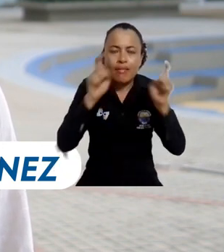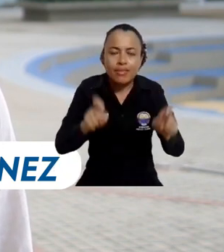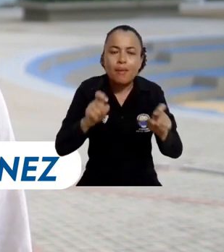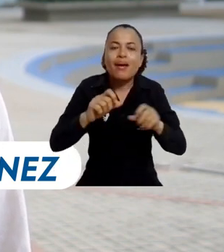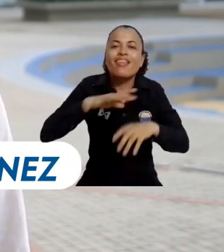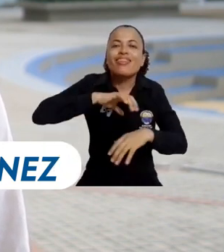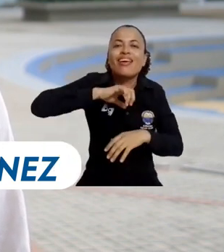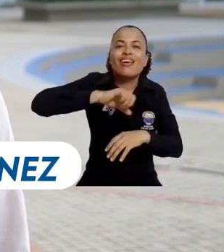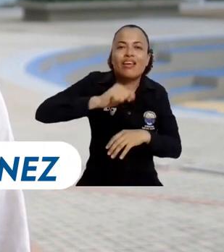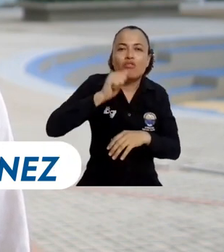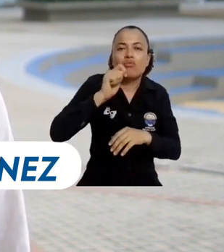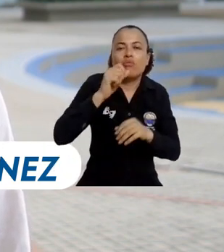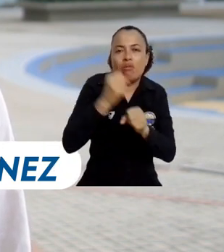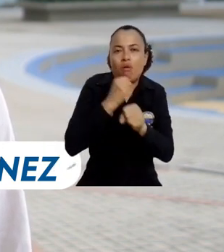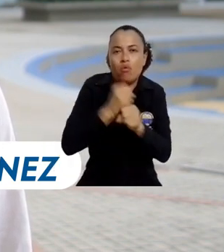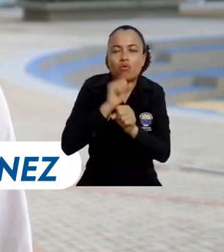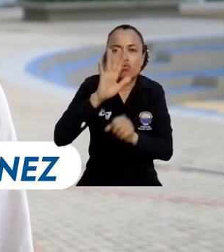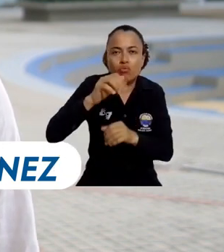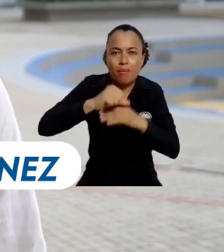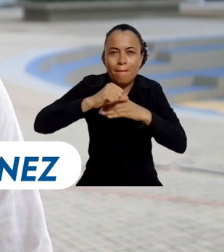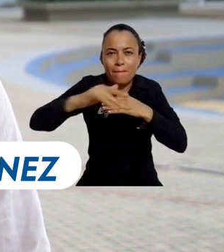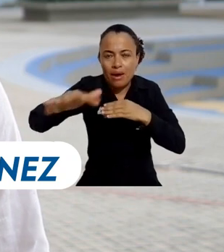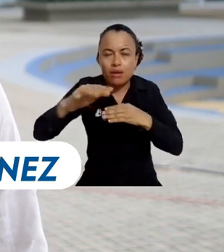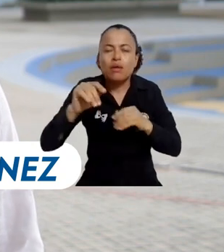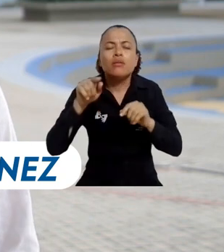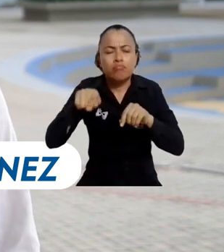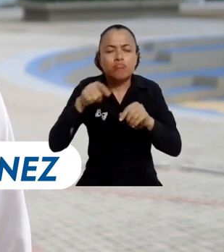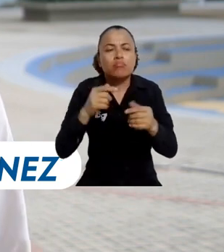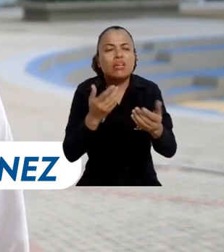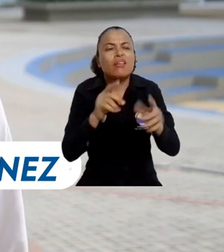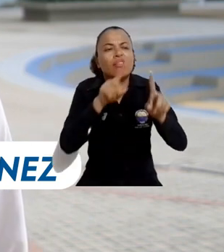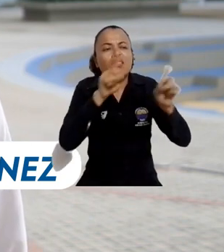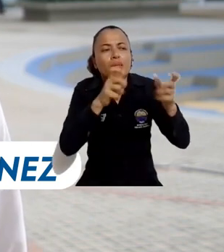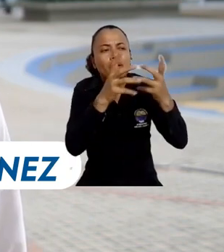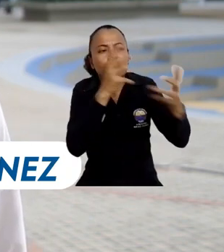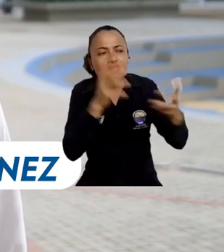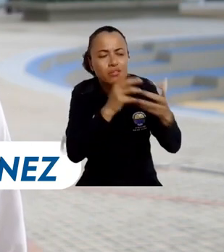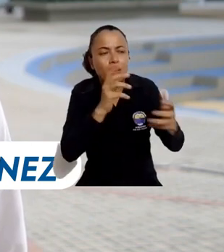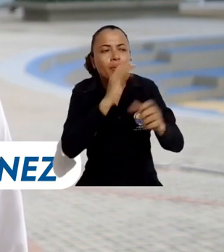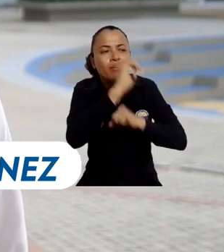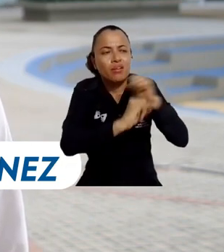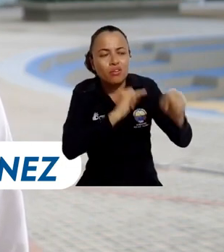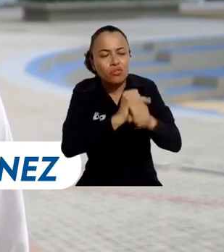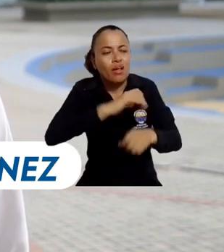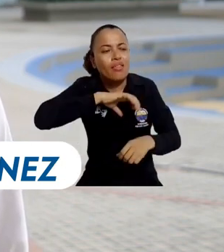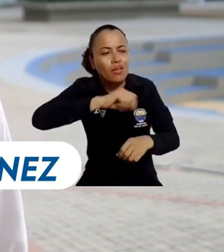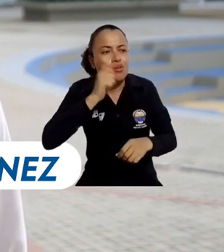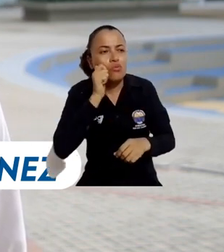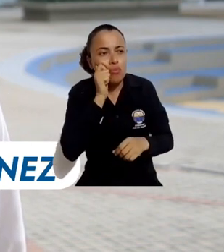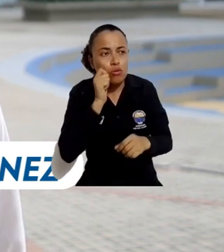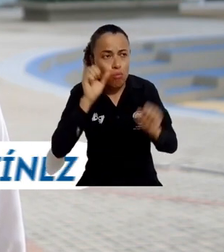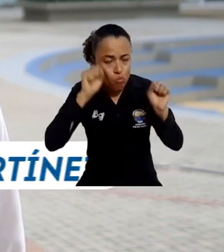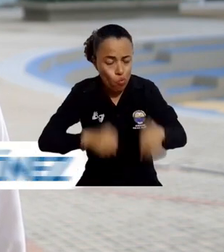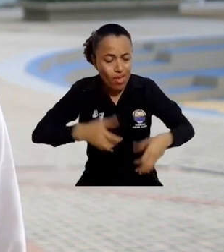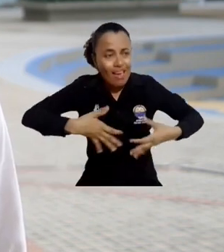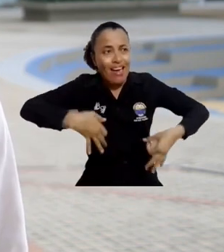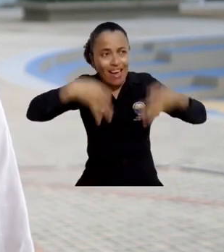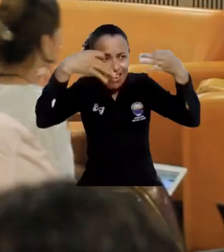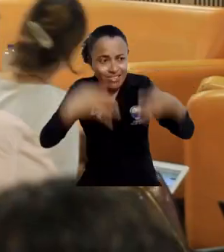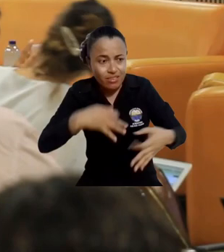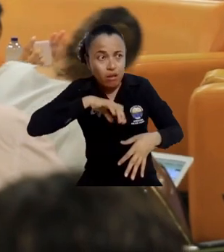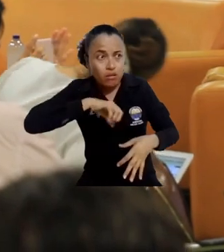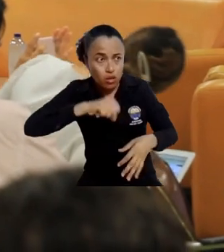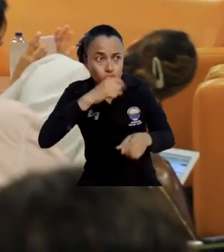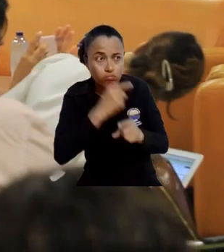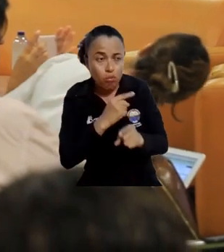si es posible acudir al sistema interamericano de derechos humanos para poder garantizar esos derechos. Esto es producto de la investigación